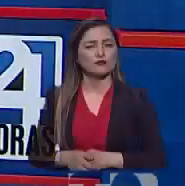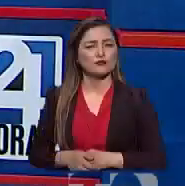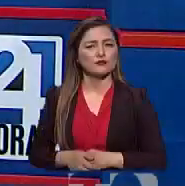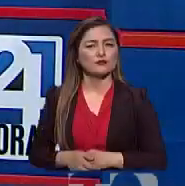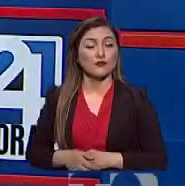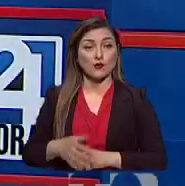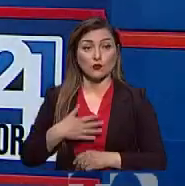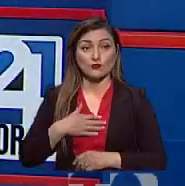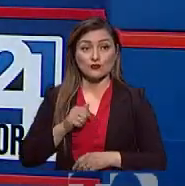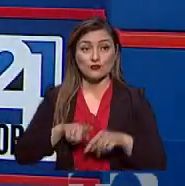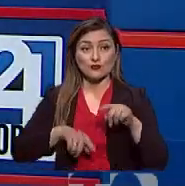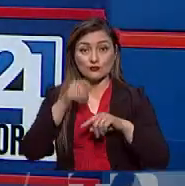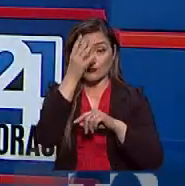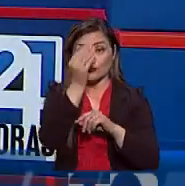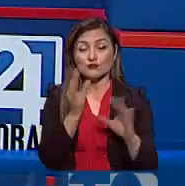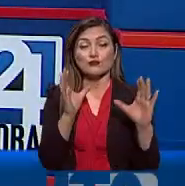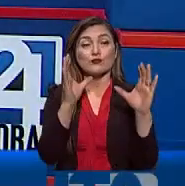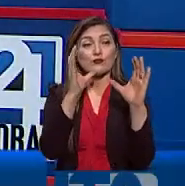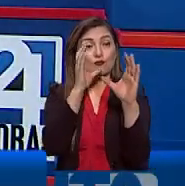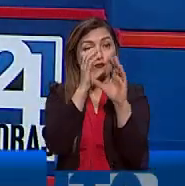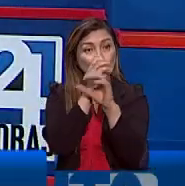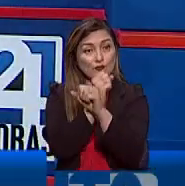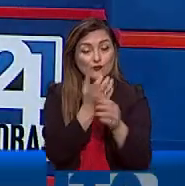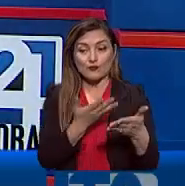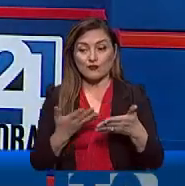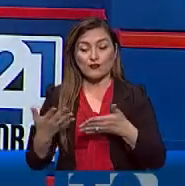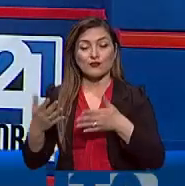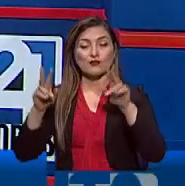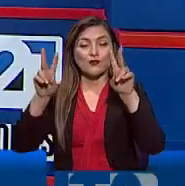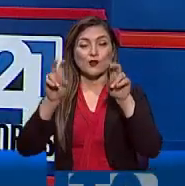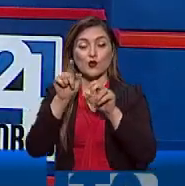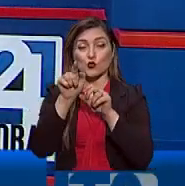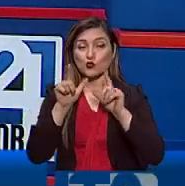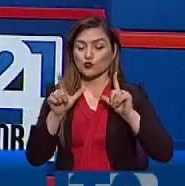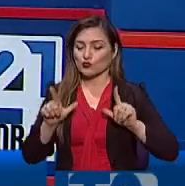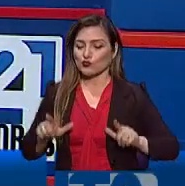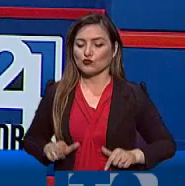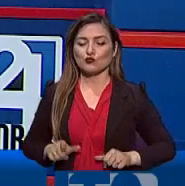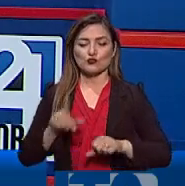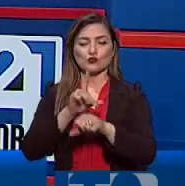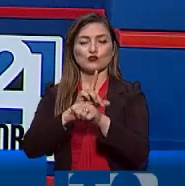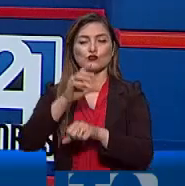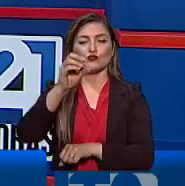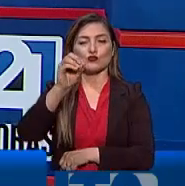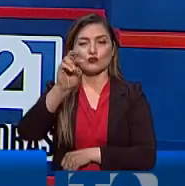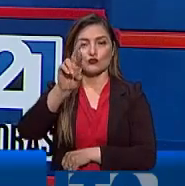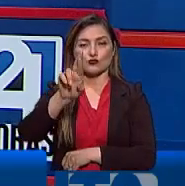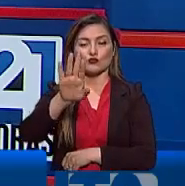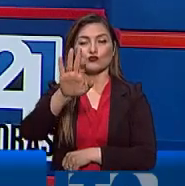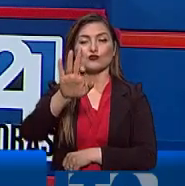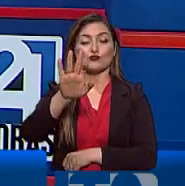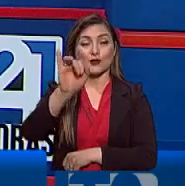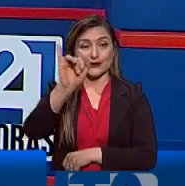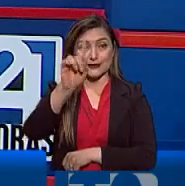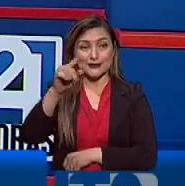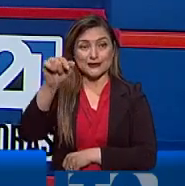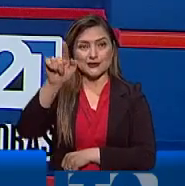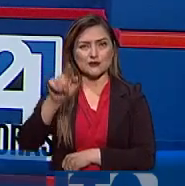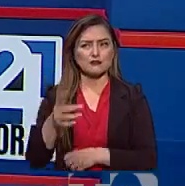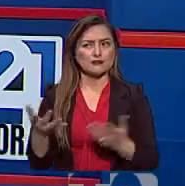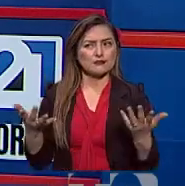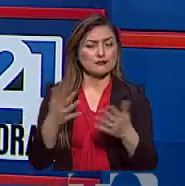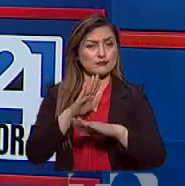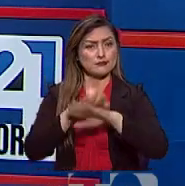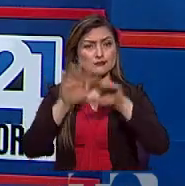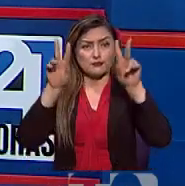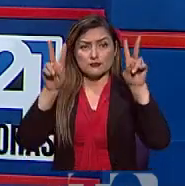Hola amigos, muy buenas noches. Bienvenidos nuevamente a su segmento Por Tu Salud. Soy el doctor Esteban Ortiz y hoy vamos a hablar sobre un hallazgo fascinante, pero también aterrador. Y esto tiene